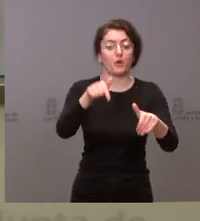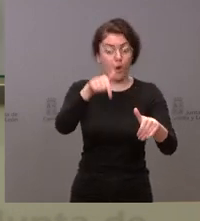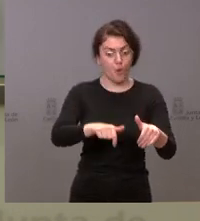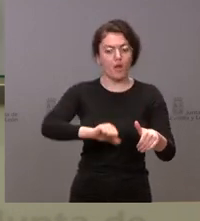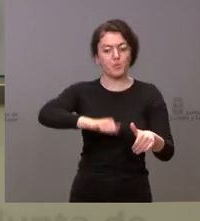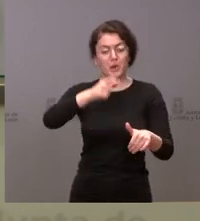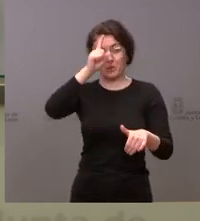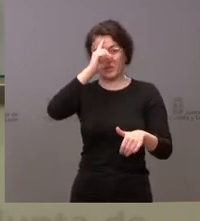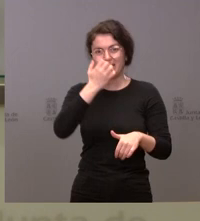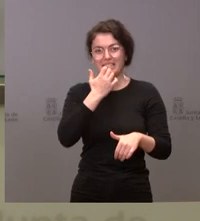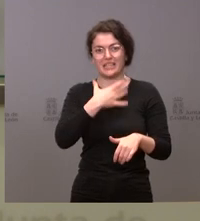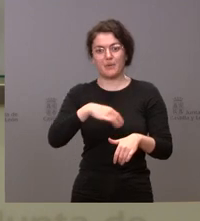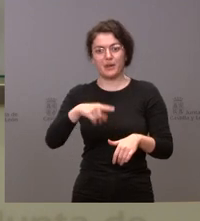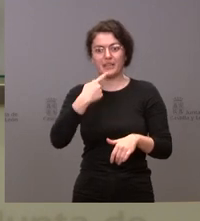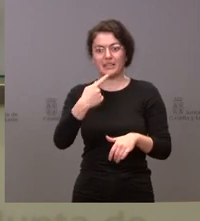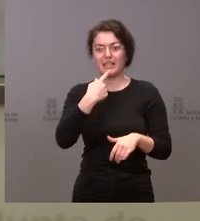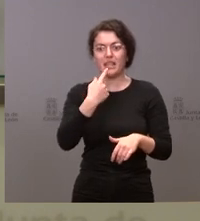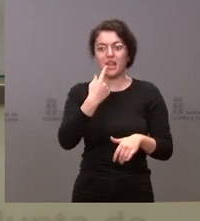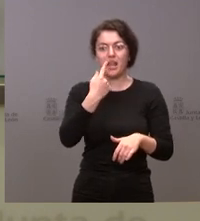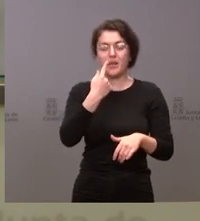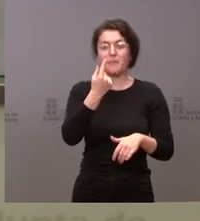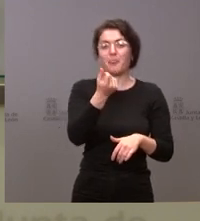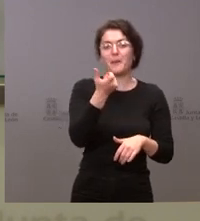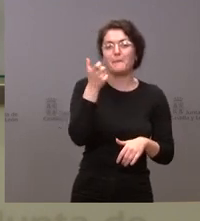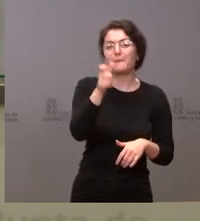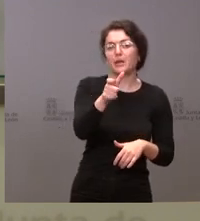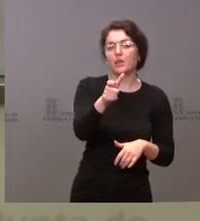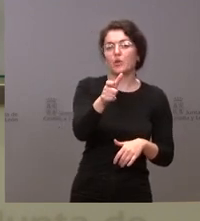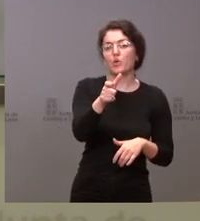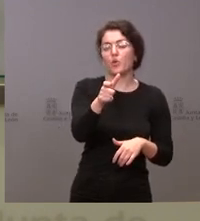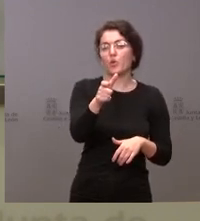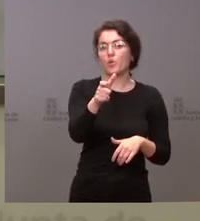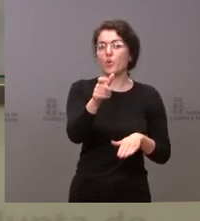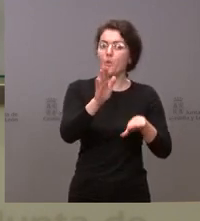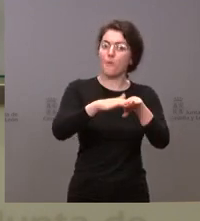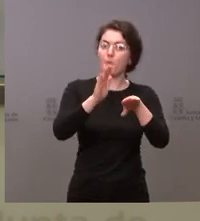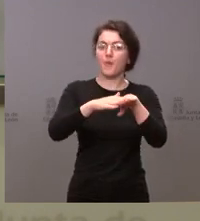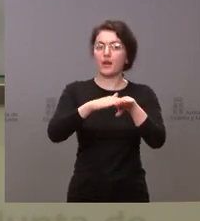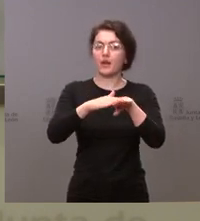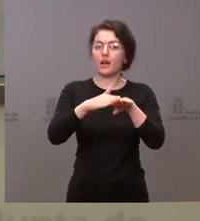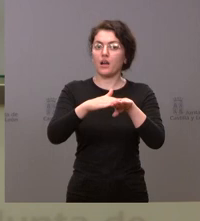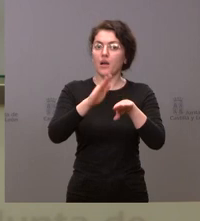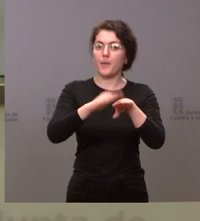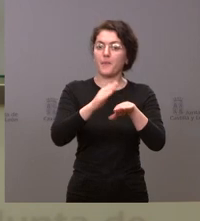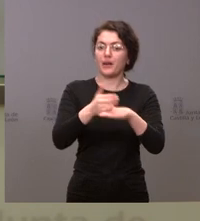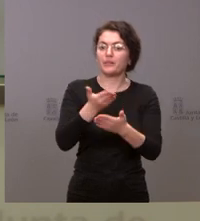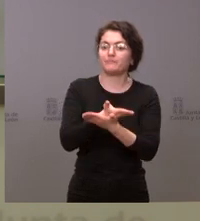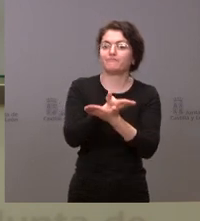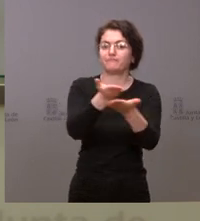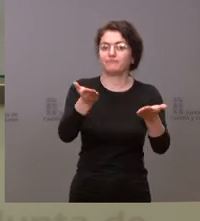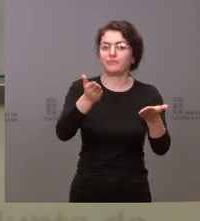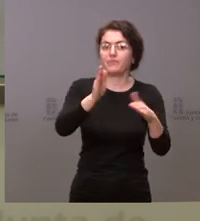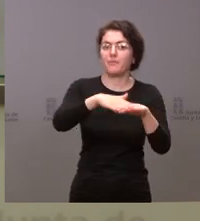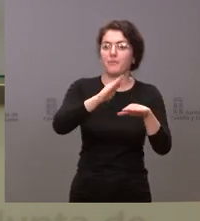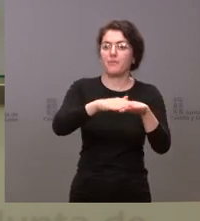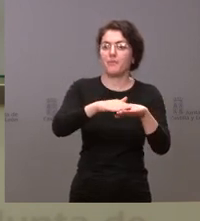precisar alguna cuantía inicial que se vaya a poner a disposición para afrontar los primeros gastos, aunque